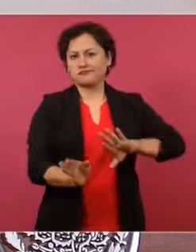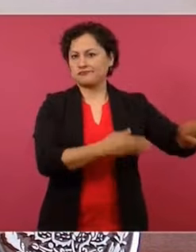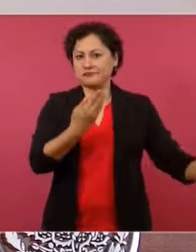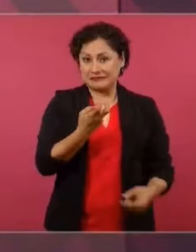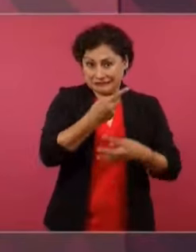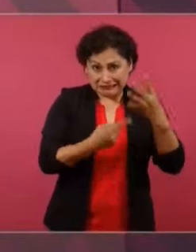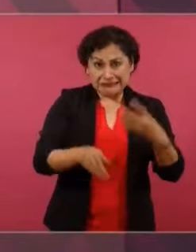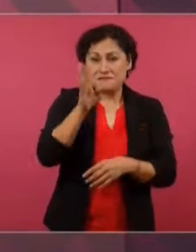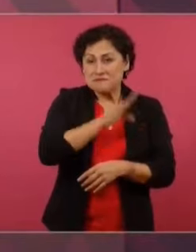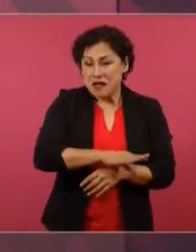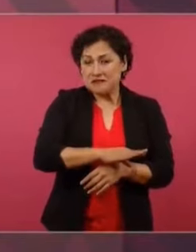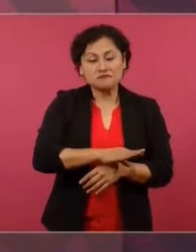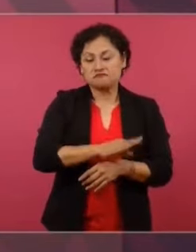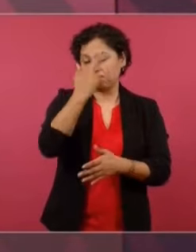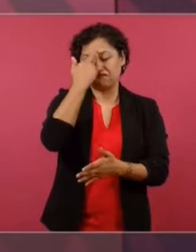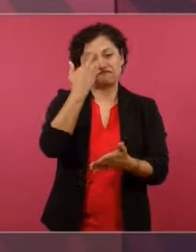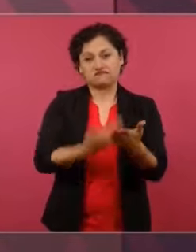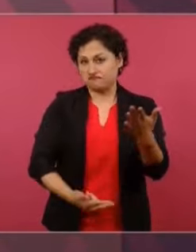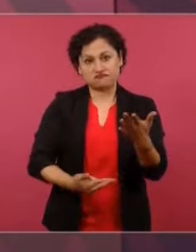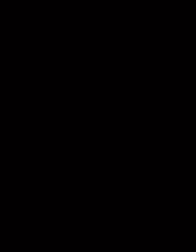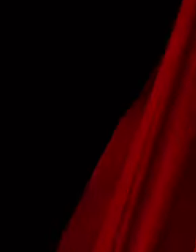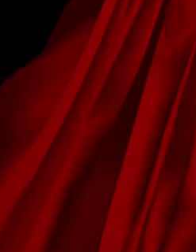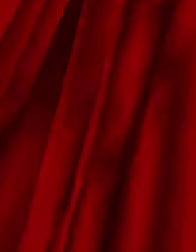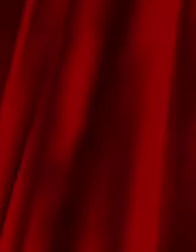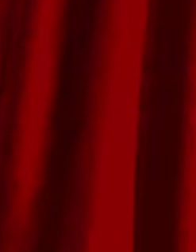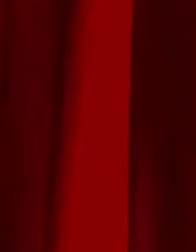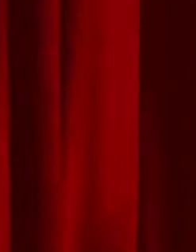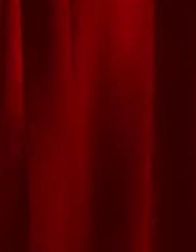que nunca más un fraude electoral en el país.